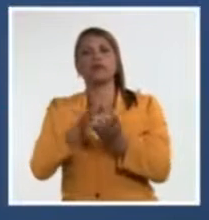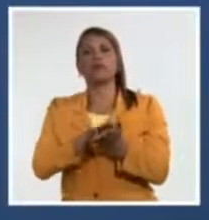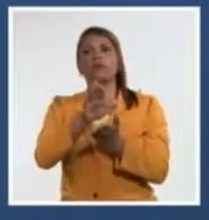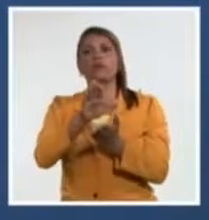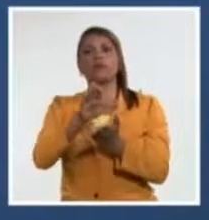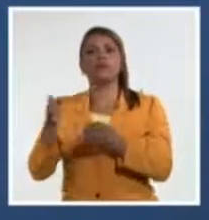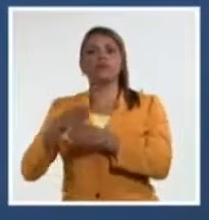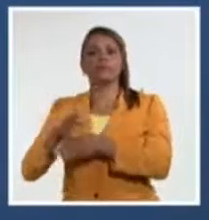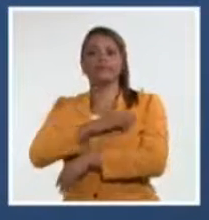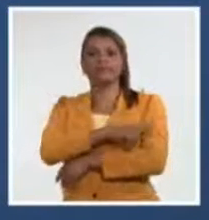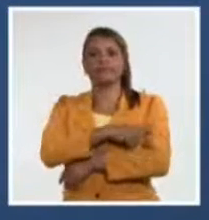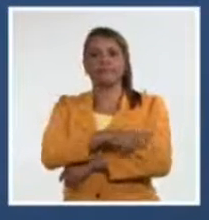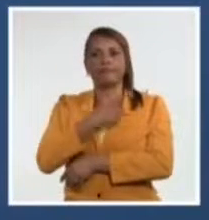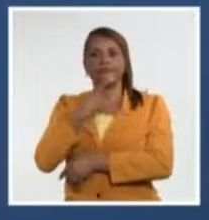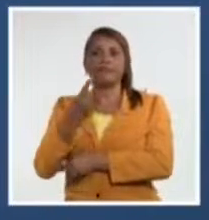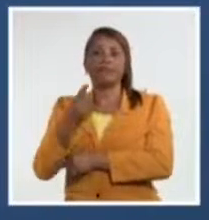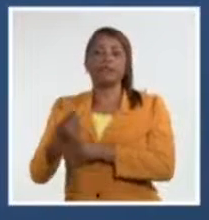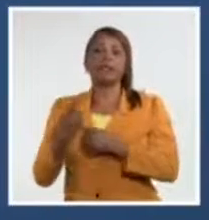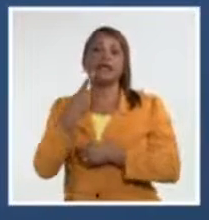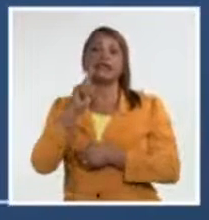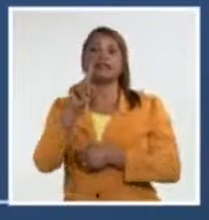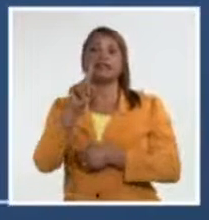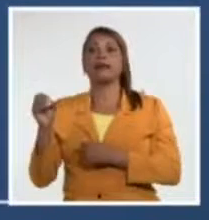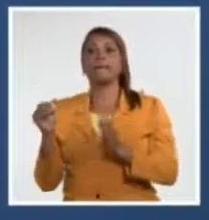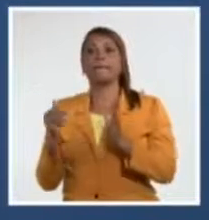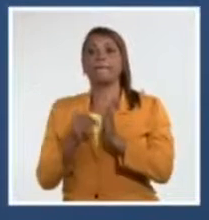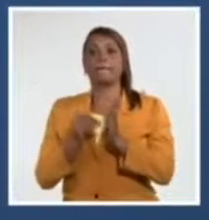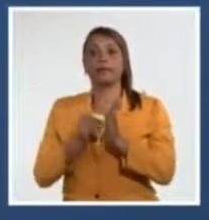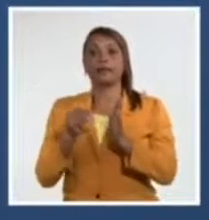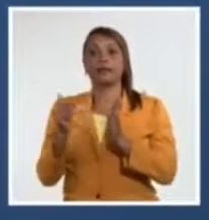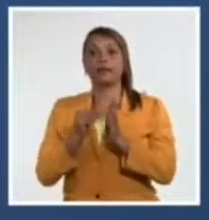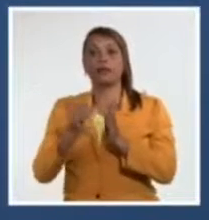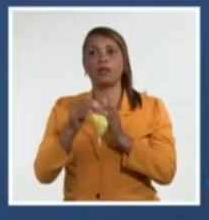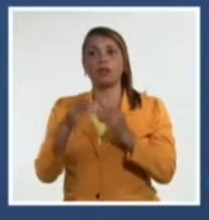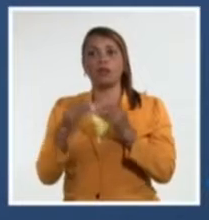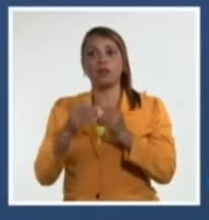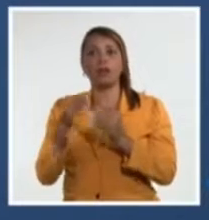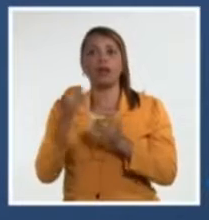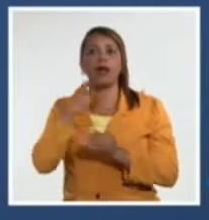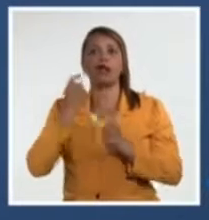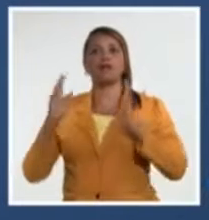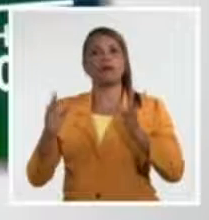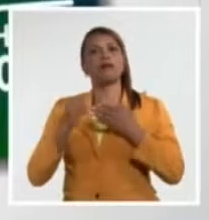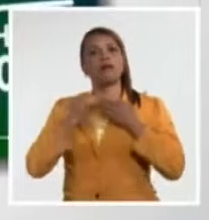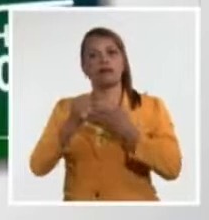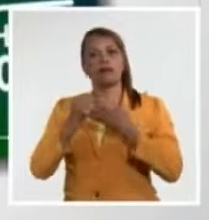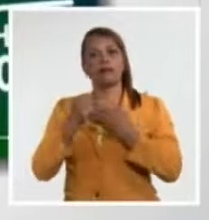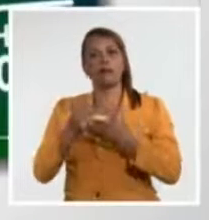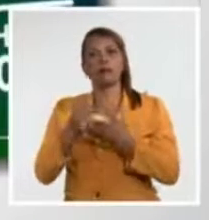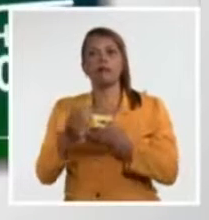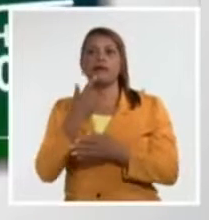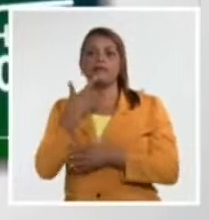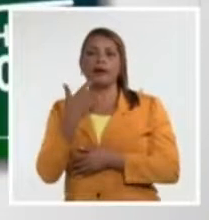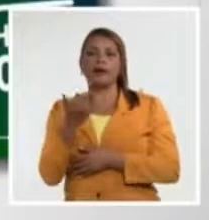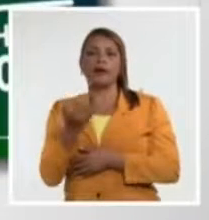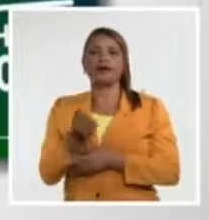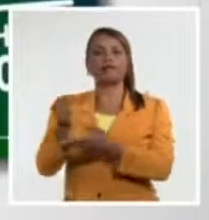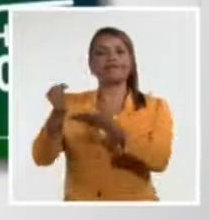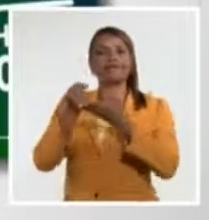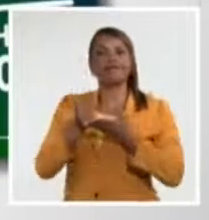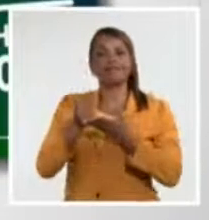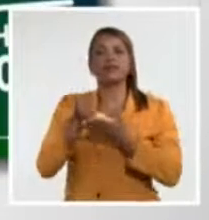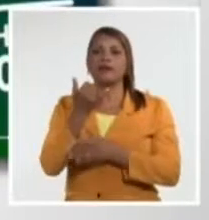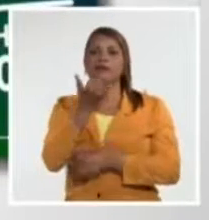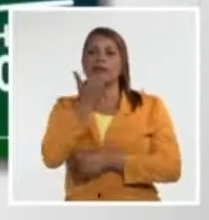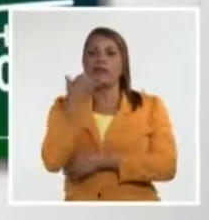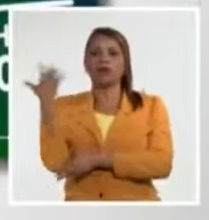naciones industrializadas de movilizar 100 mil millones de dólares anuales como ayuda para combatir los efectos del cambio climático sigue